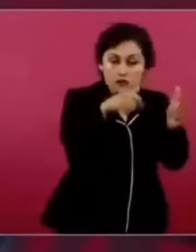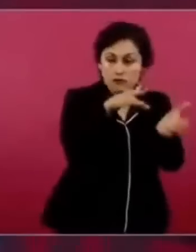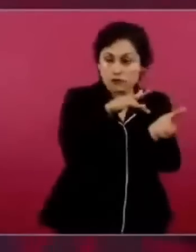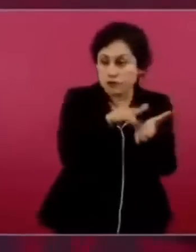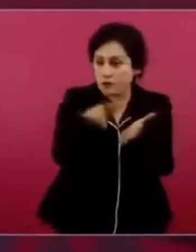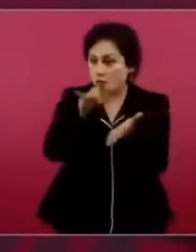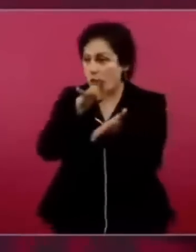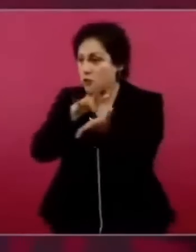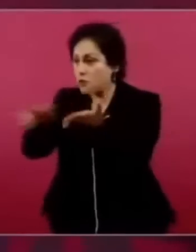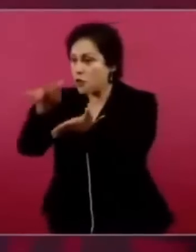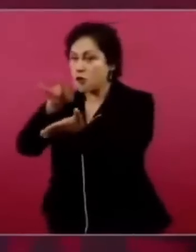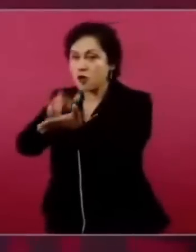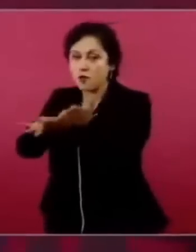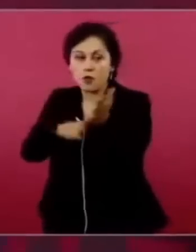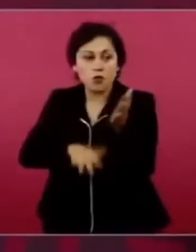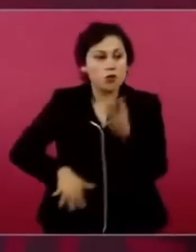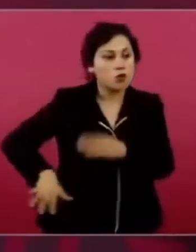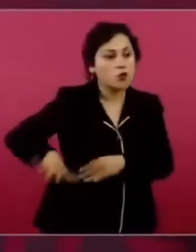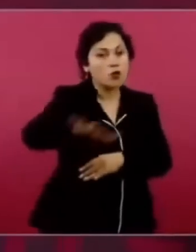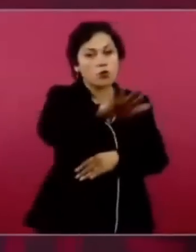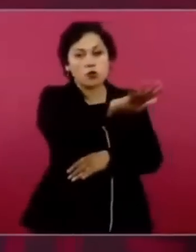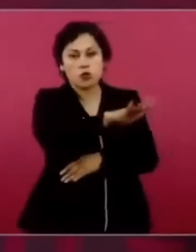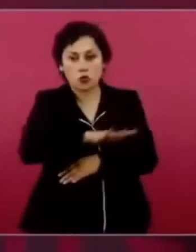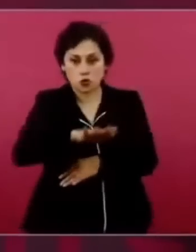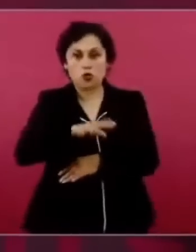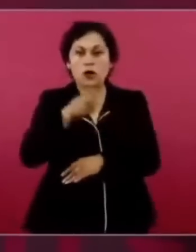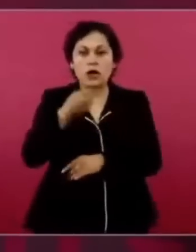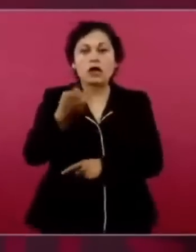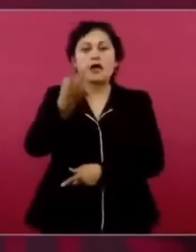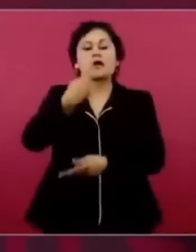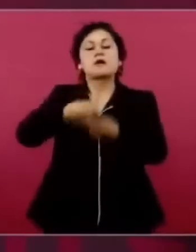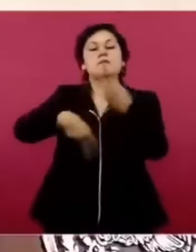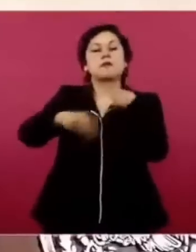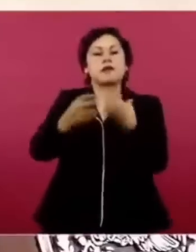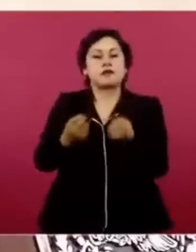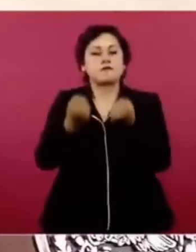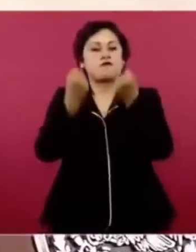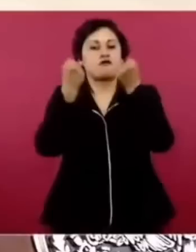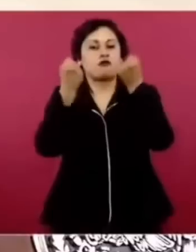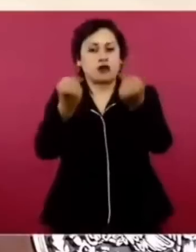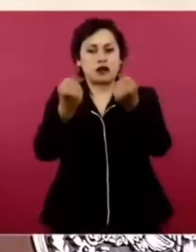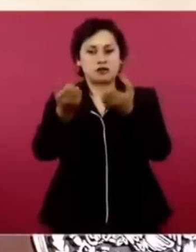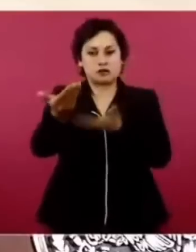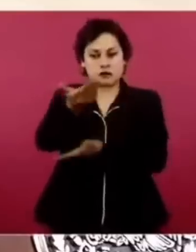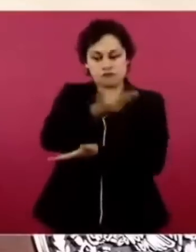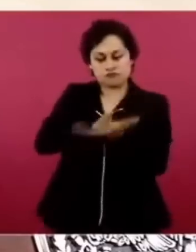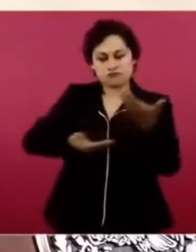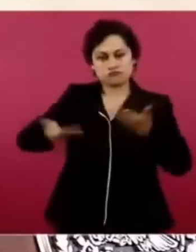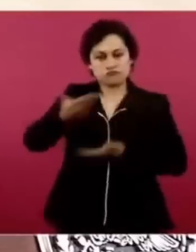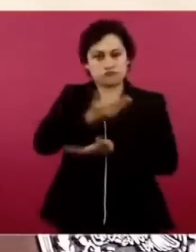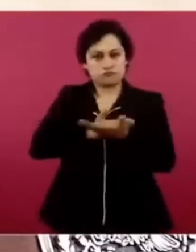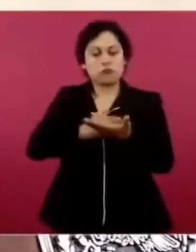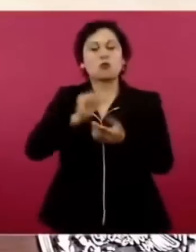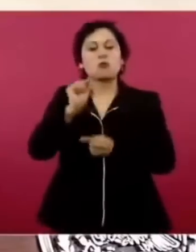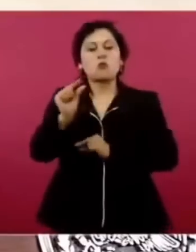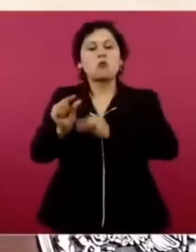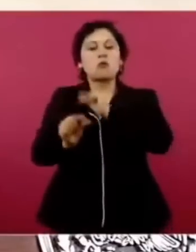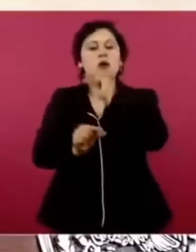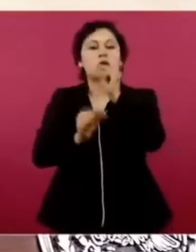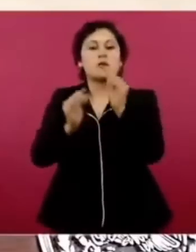y esto va a fortalecer el mercado interno y va a ayudar a los de arriba, como está sucediendo,